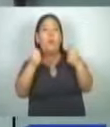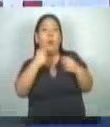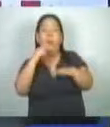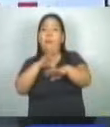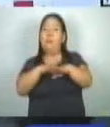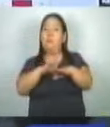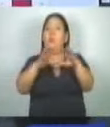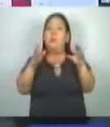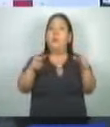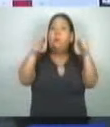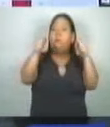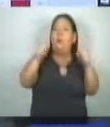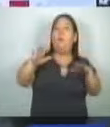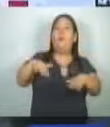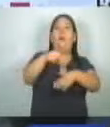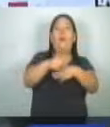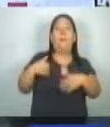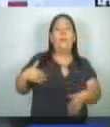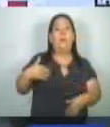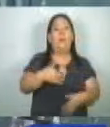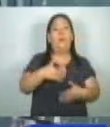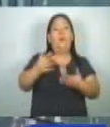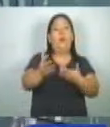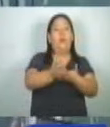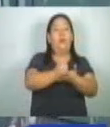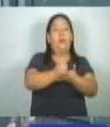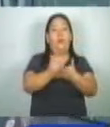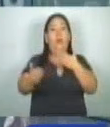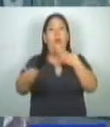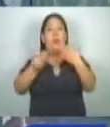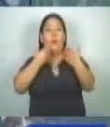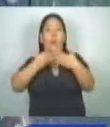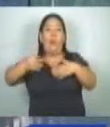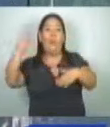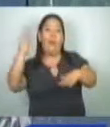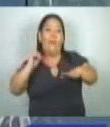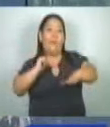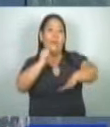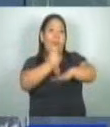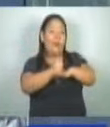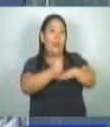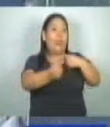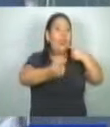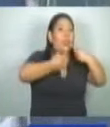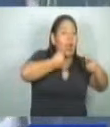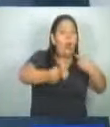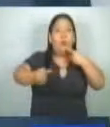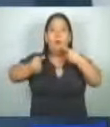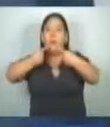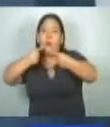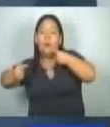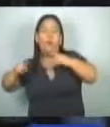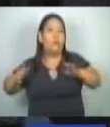Ministerio de Hacienda para el próximo año. El funcionario dijo que se debe establecer un diálogo con los trabajadores.